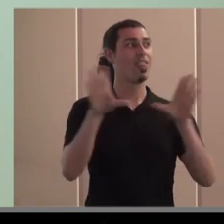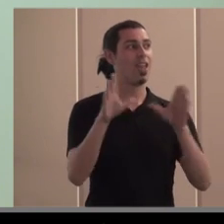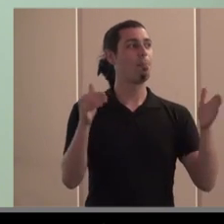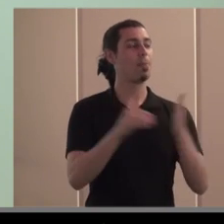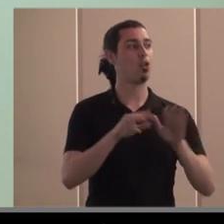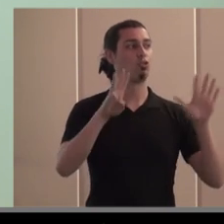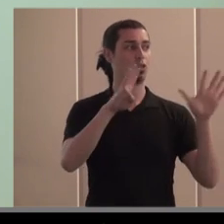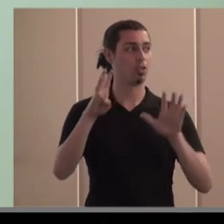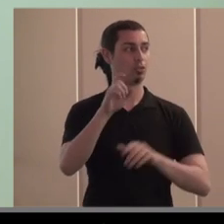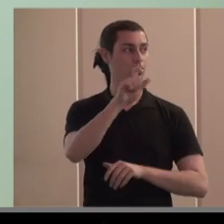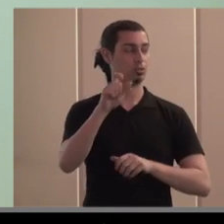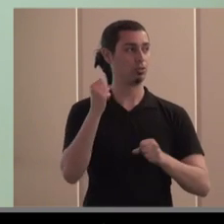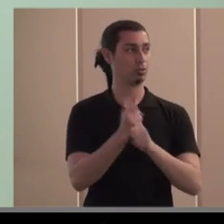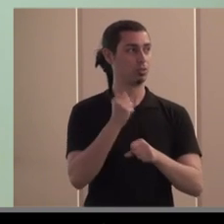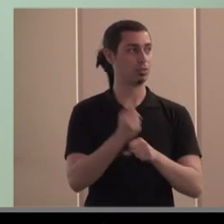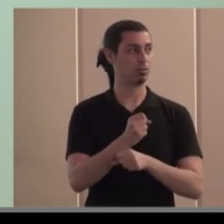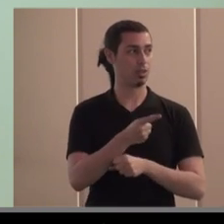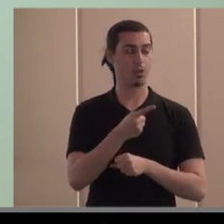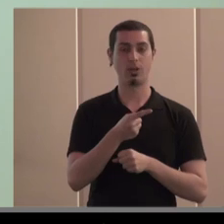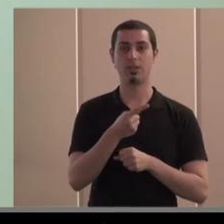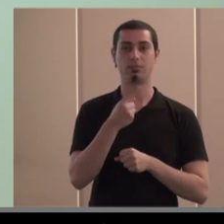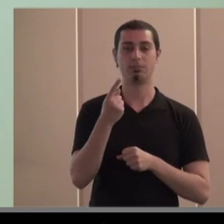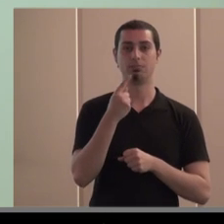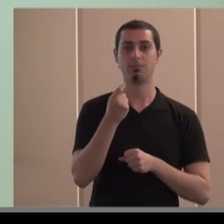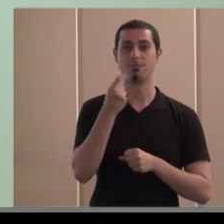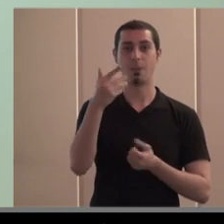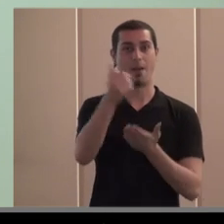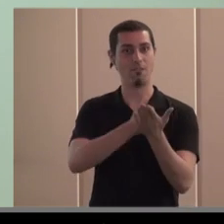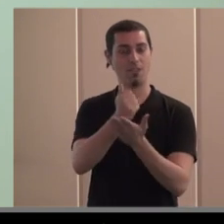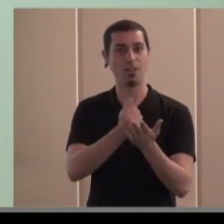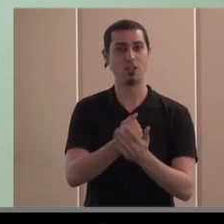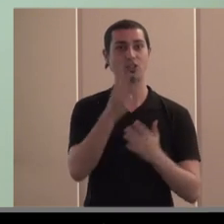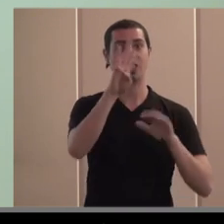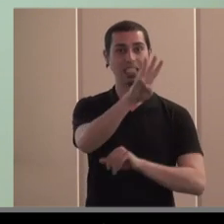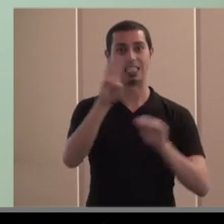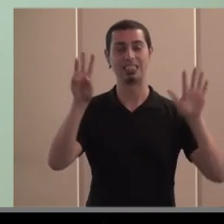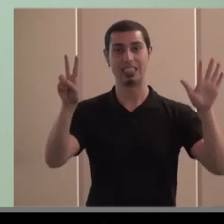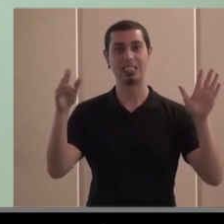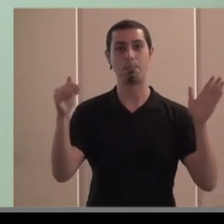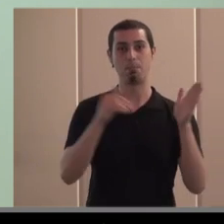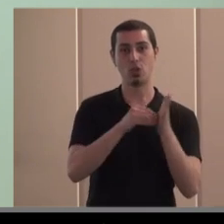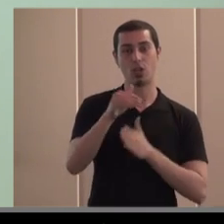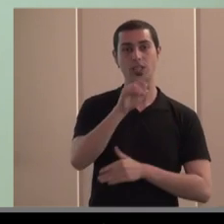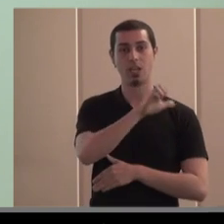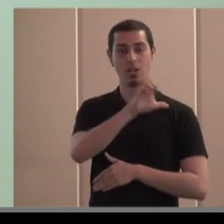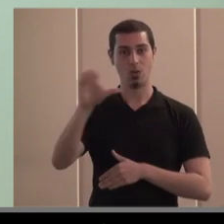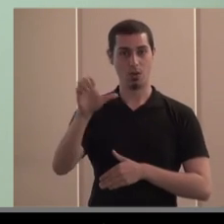trabajadores factura 2.200 millones de euros beneficios 37 millones de euros inversiones 99